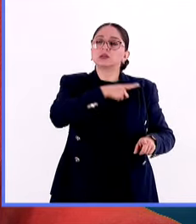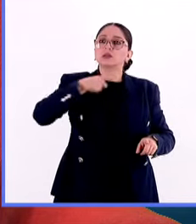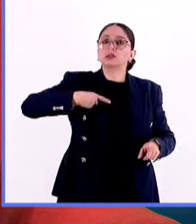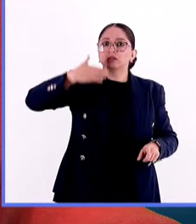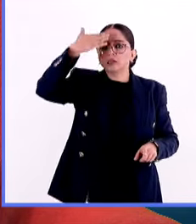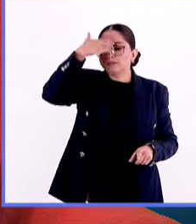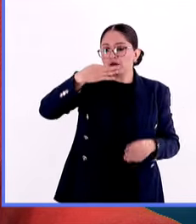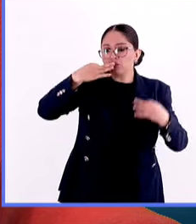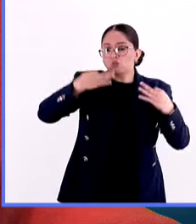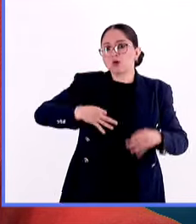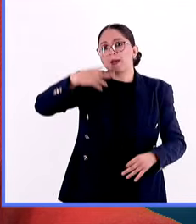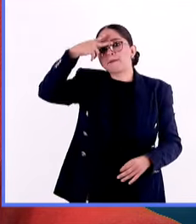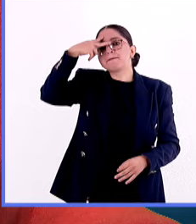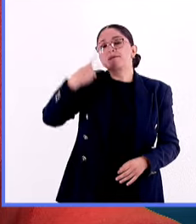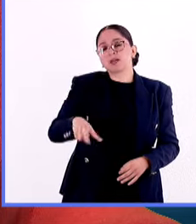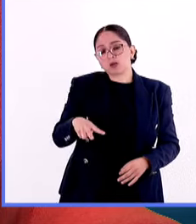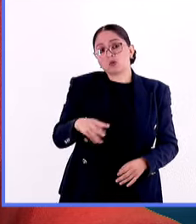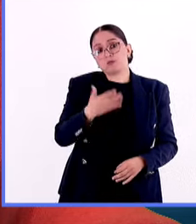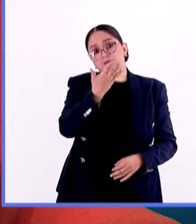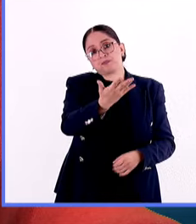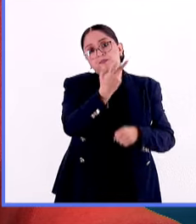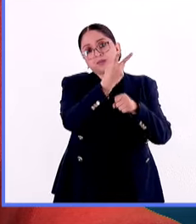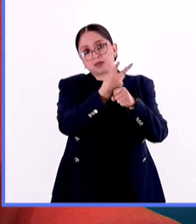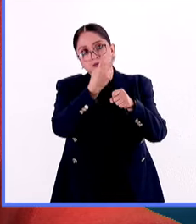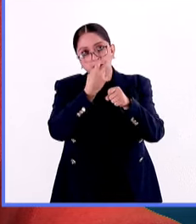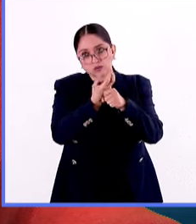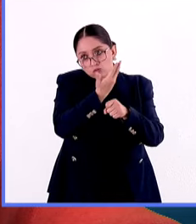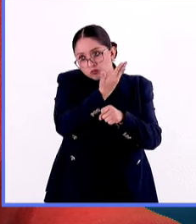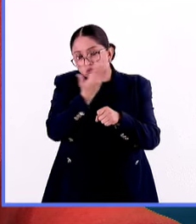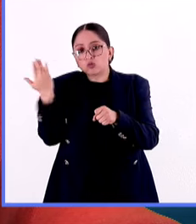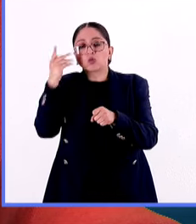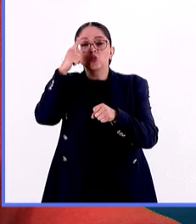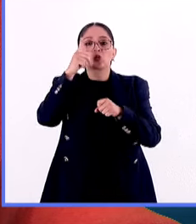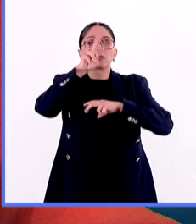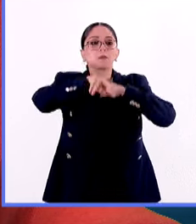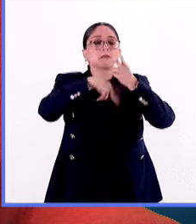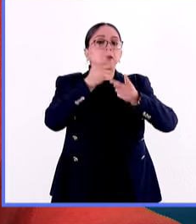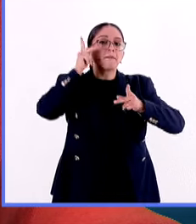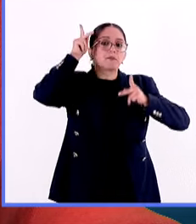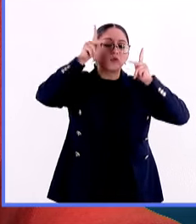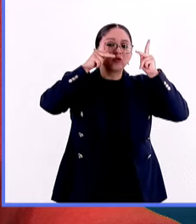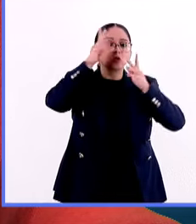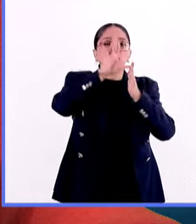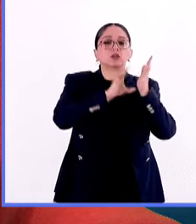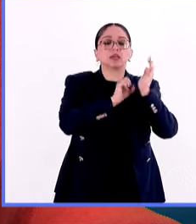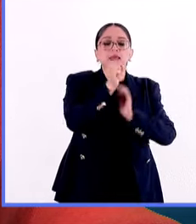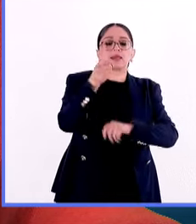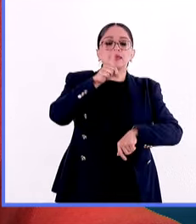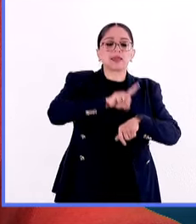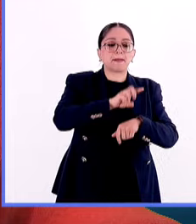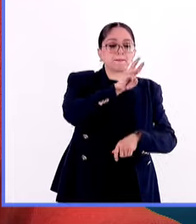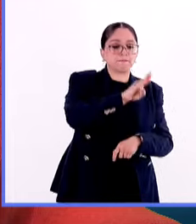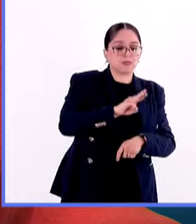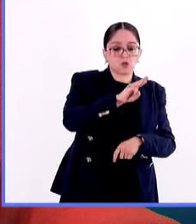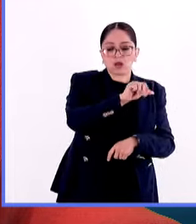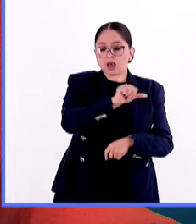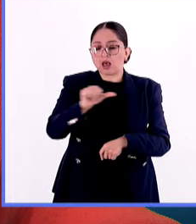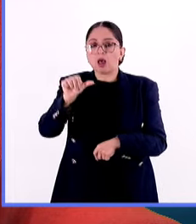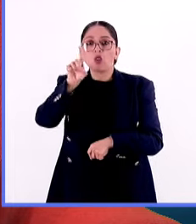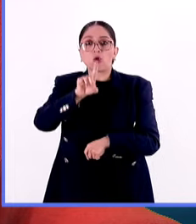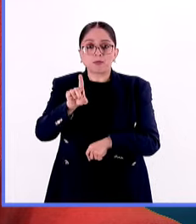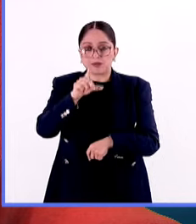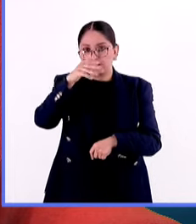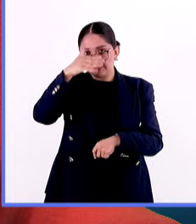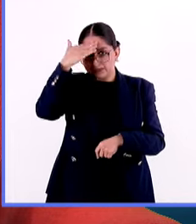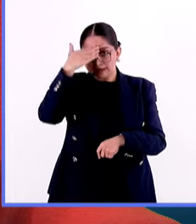como mexicanos y como ciudadanos. Así que la invitación abierta a disfrutar del Museo de las Constituciones que abre de miércoles a domingo, pero ahora por fecha